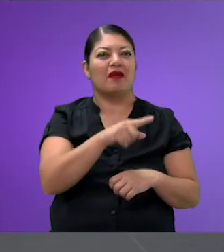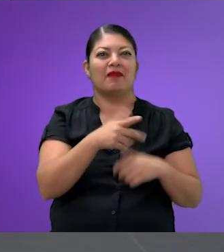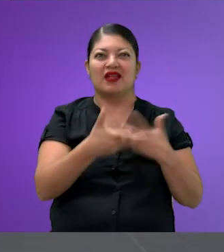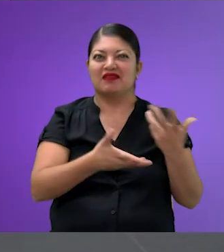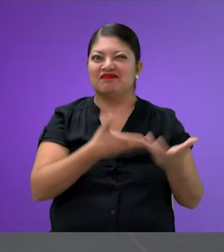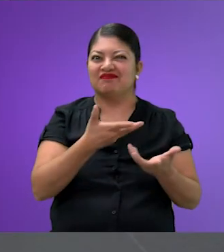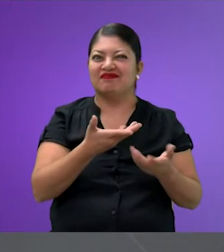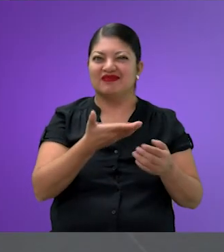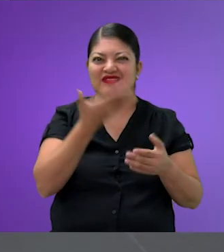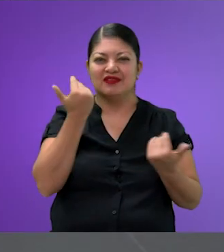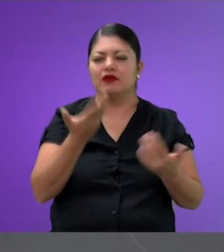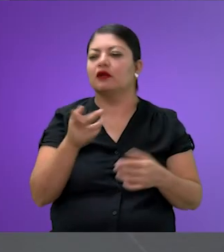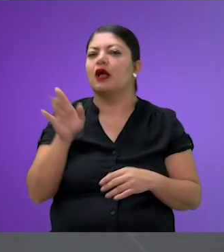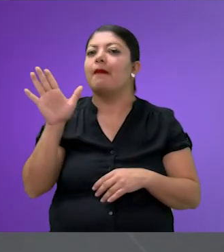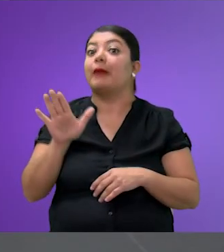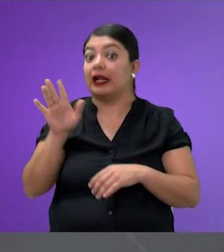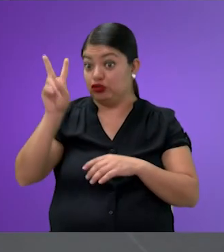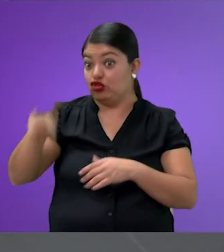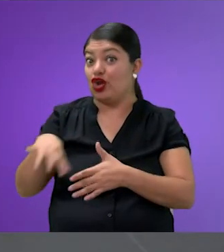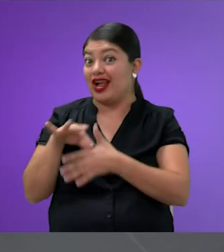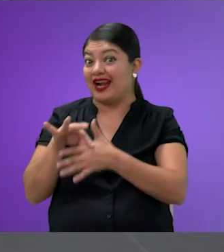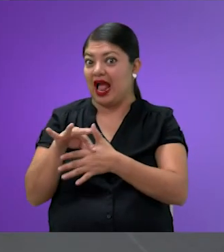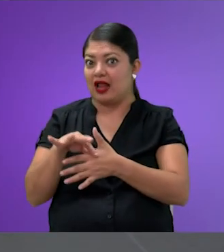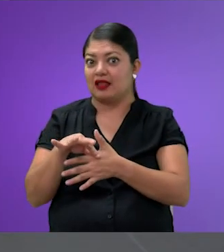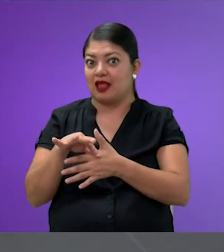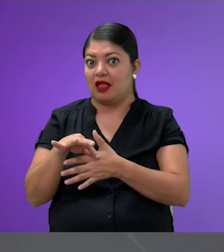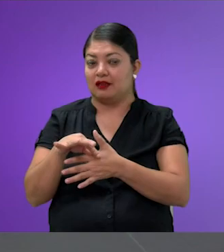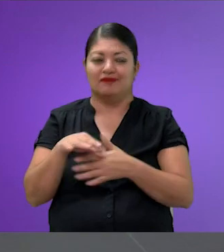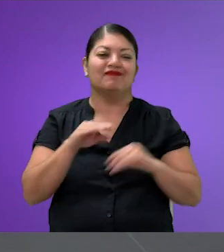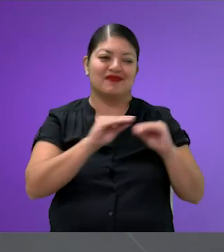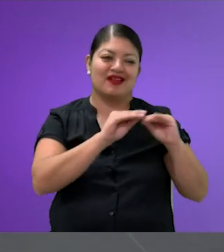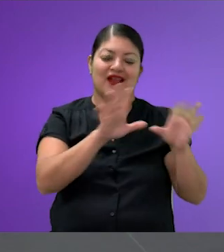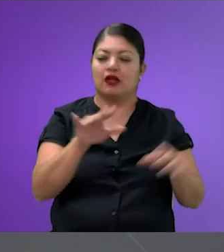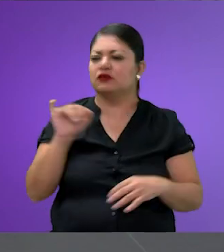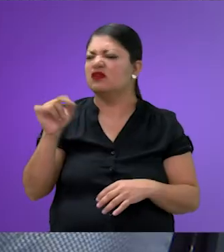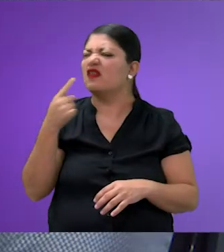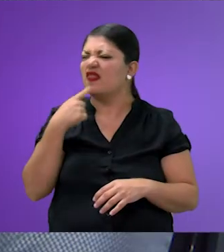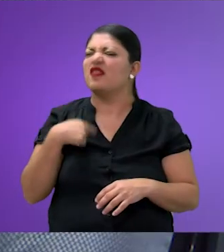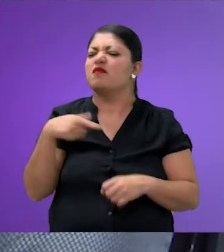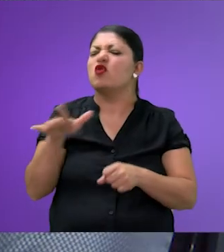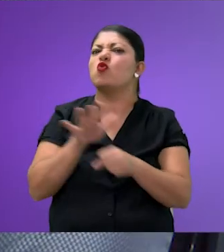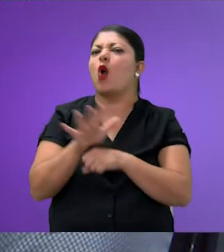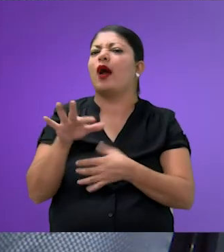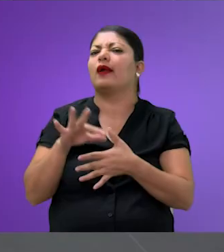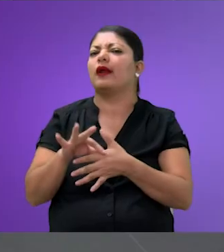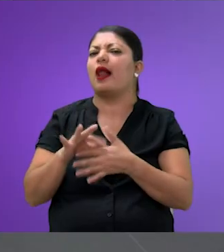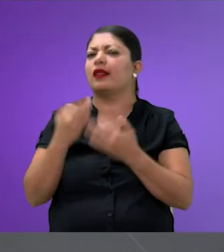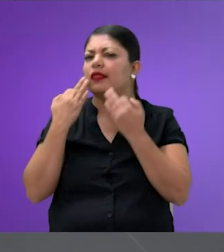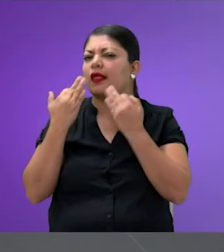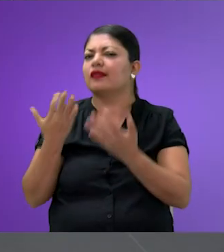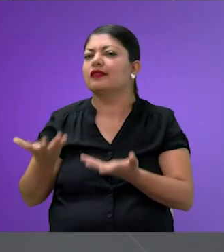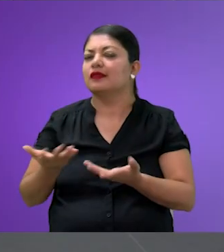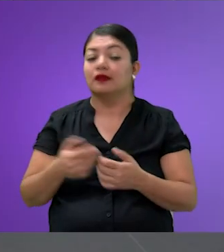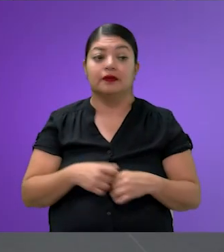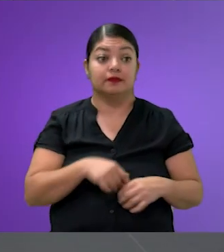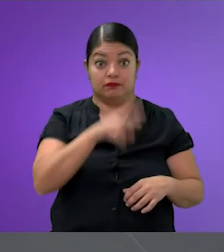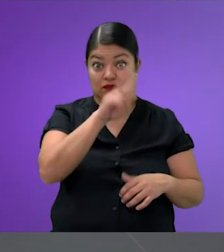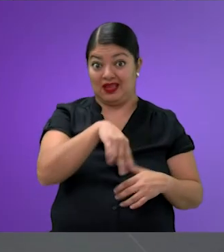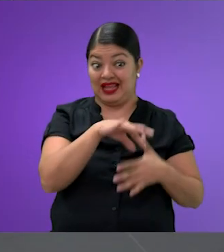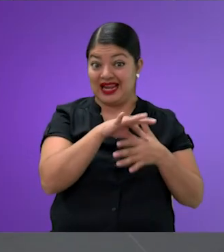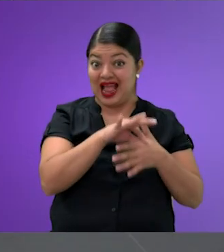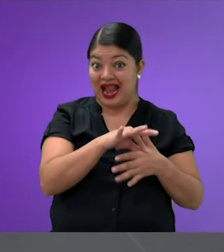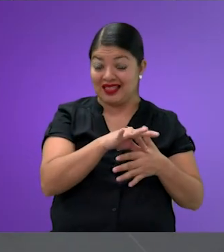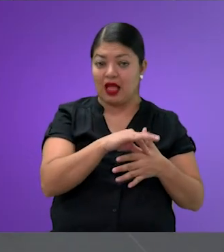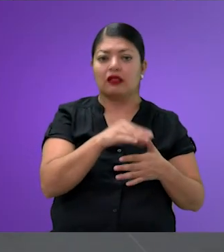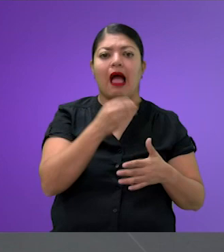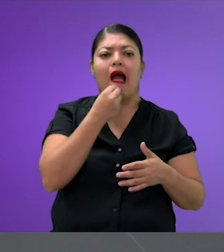terminé llorando, la verdad. Refleja una realidad. Sí, claro. Bueno, ¿qué me puedes platicar de esa realidad? Es una realidad que, a pesar de que